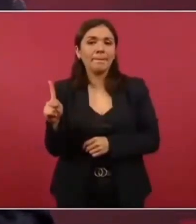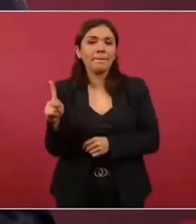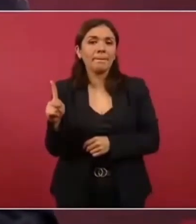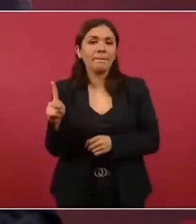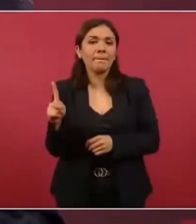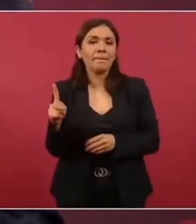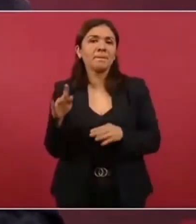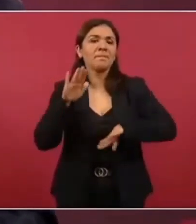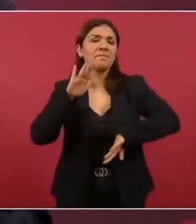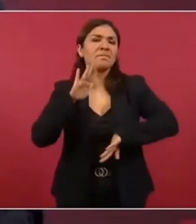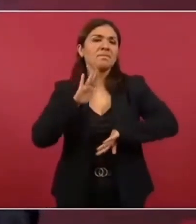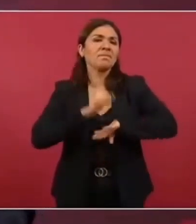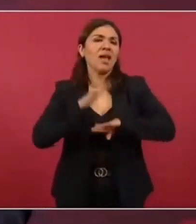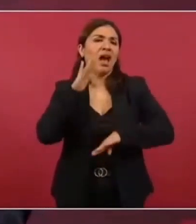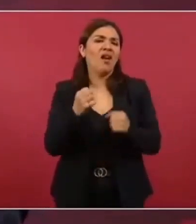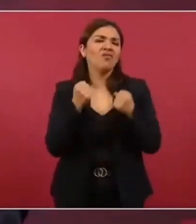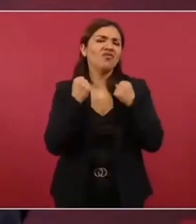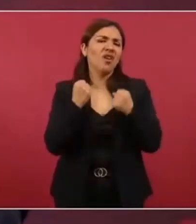intensificó